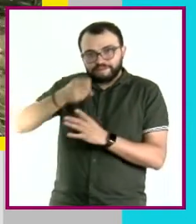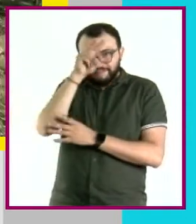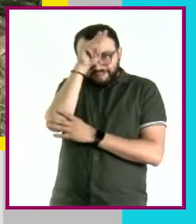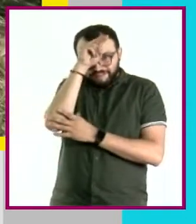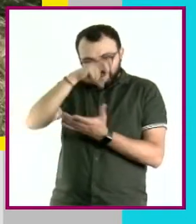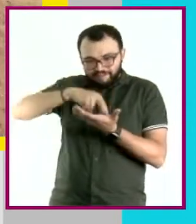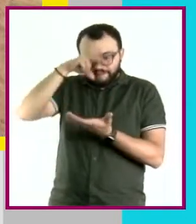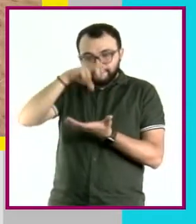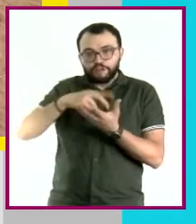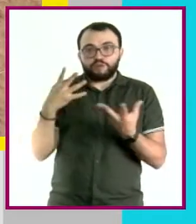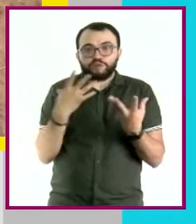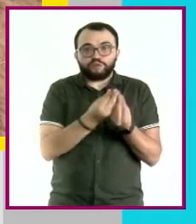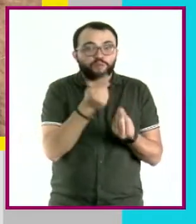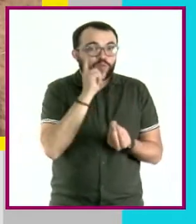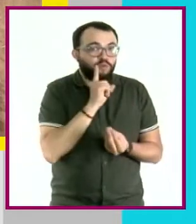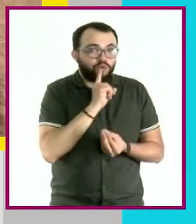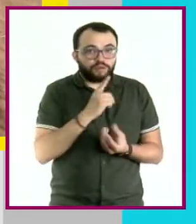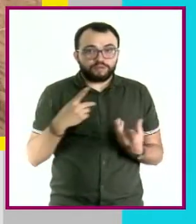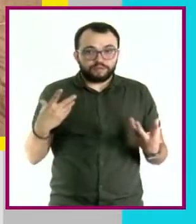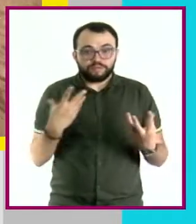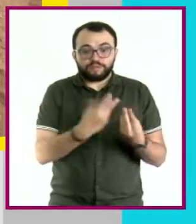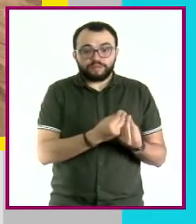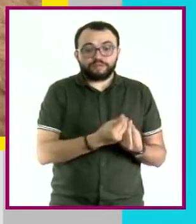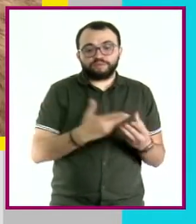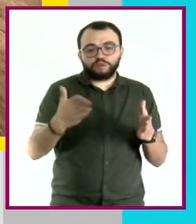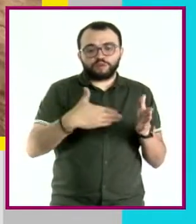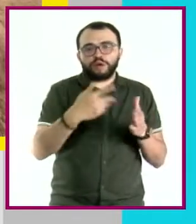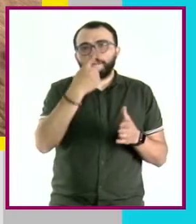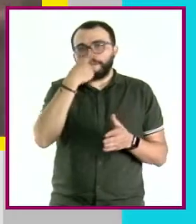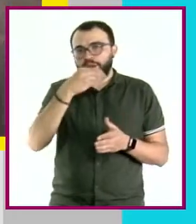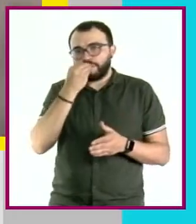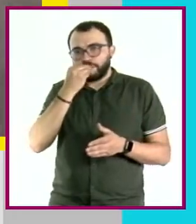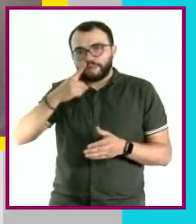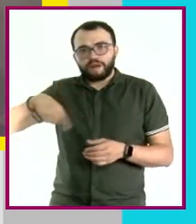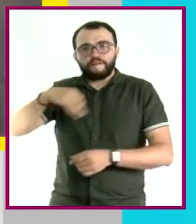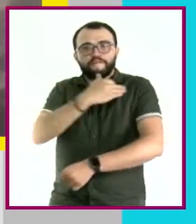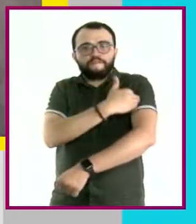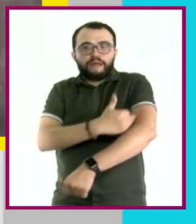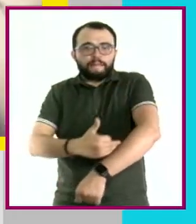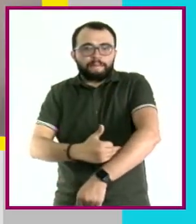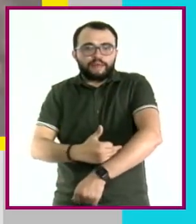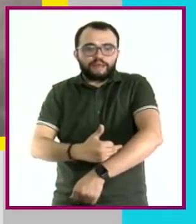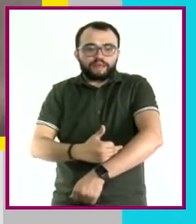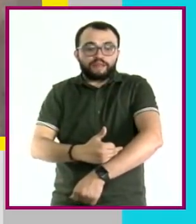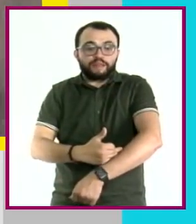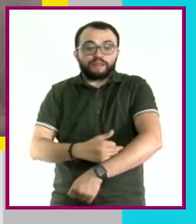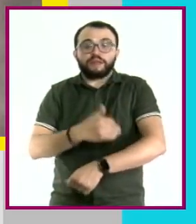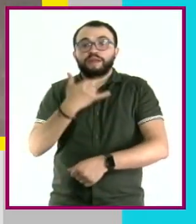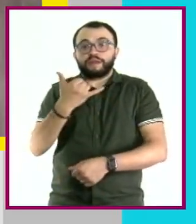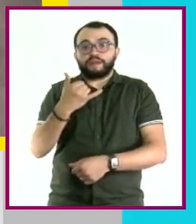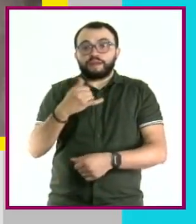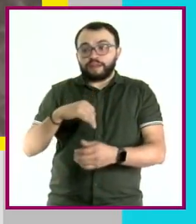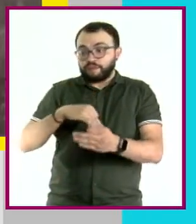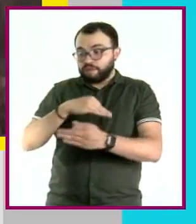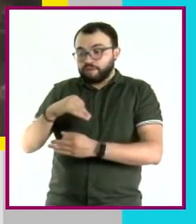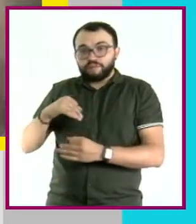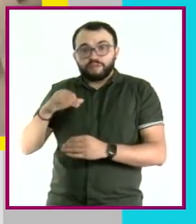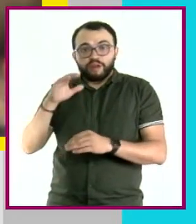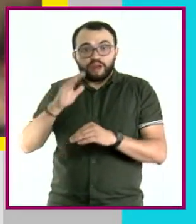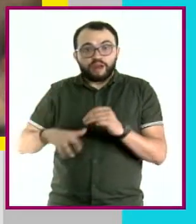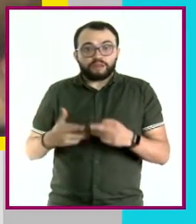otras mujeres de la aldea. Algunos los cocina para alimentar a su familia de siete personas, el resto lo lleva al mercado para vender.